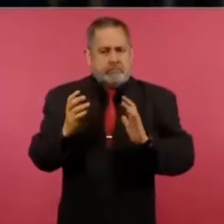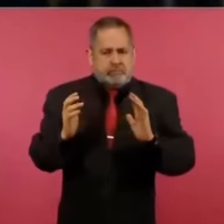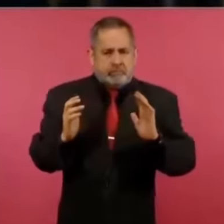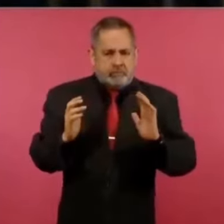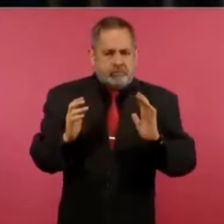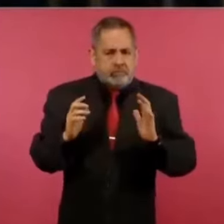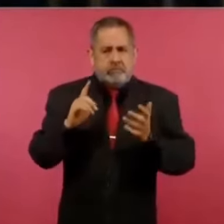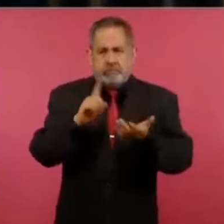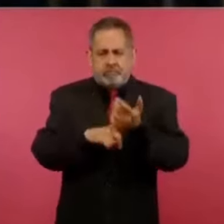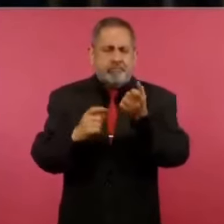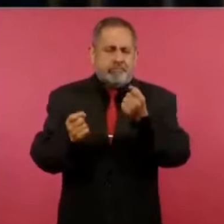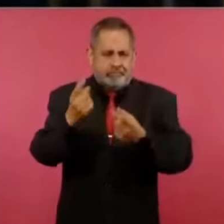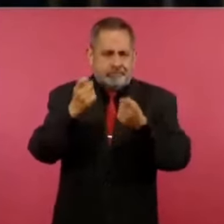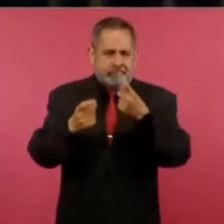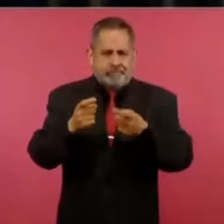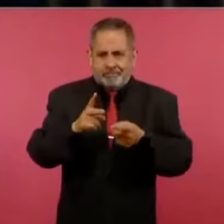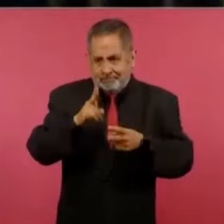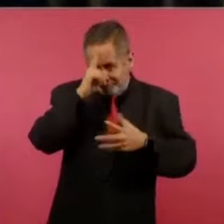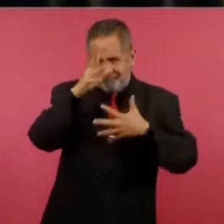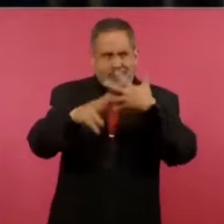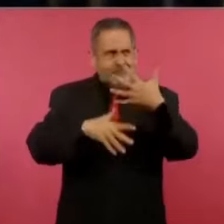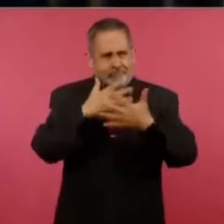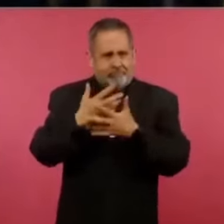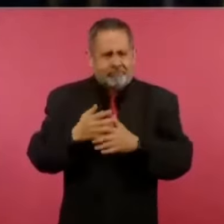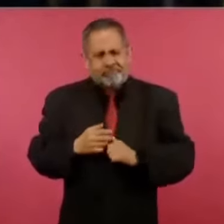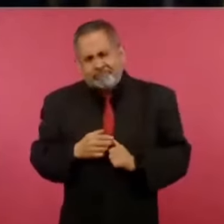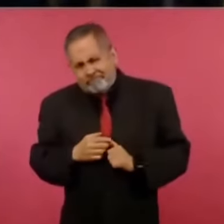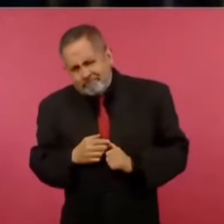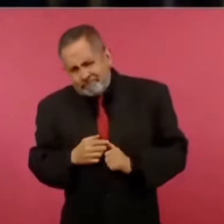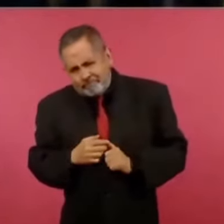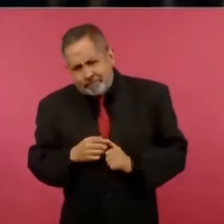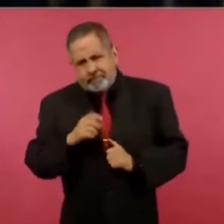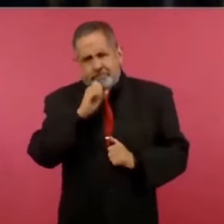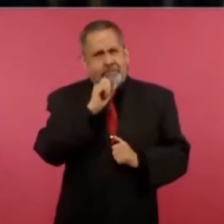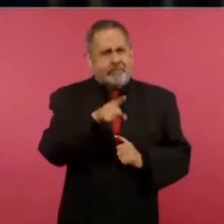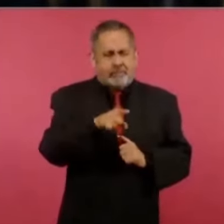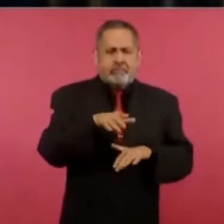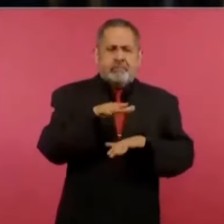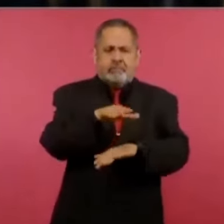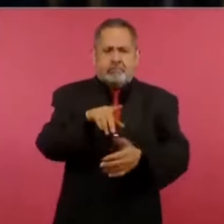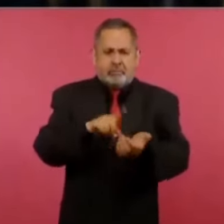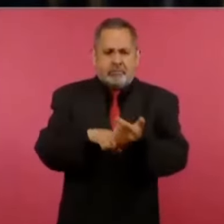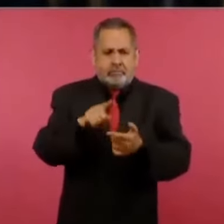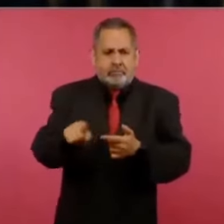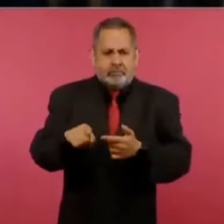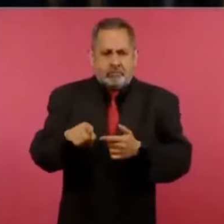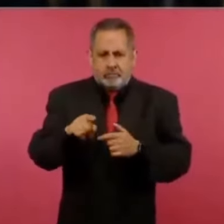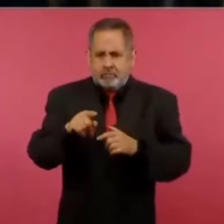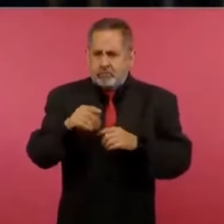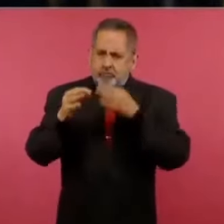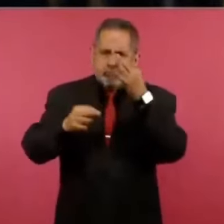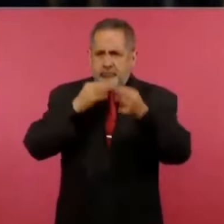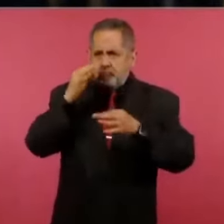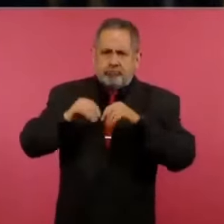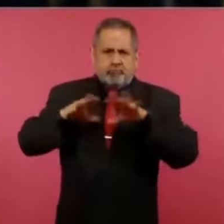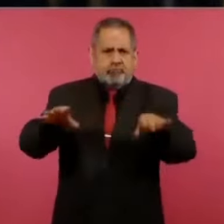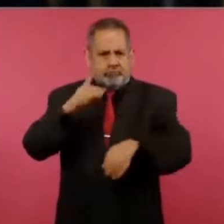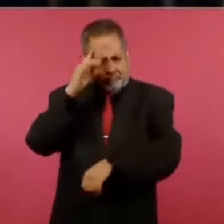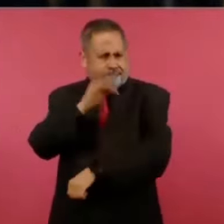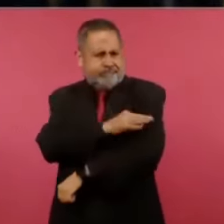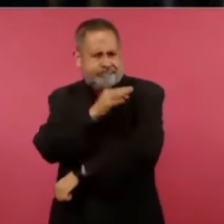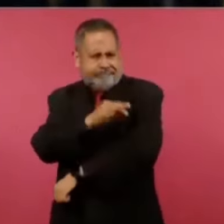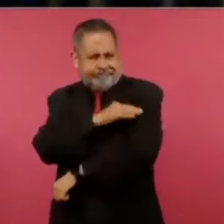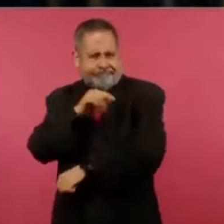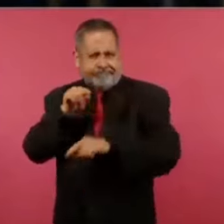actos o el aumento de violencia, esto ha repercutido también en la cuestión de llevar a cabo la campaña de vacunación?